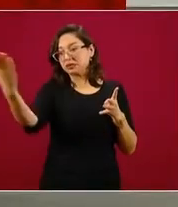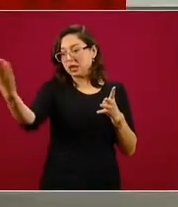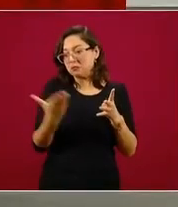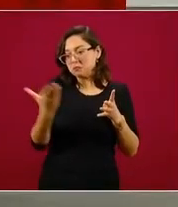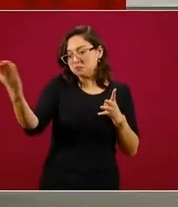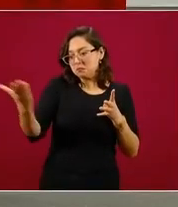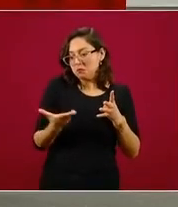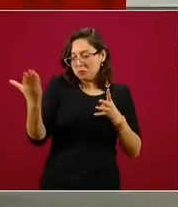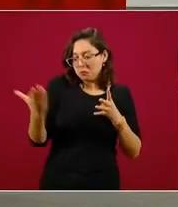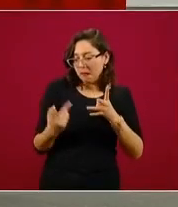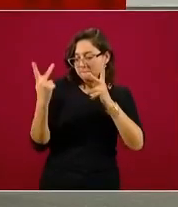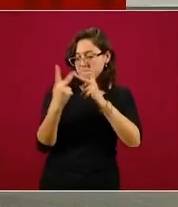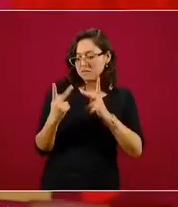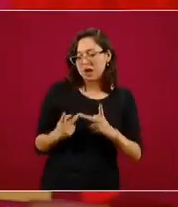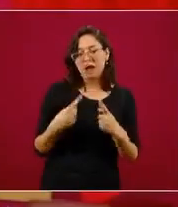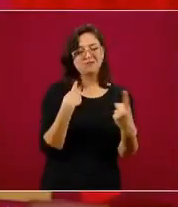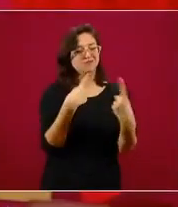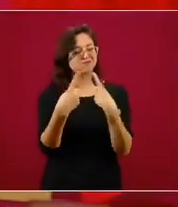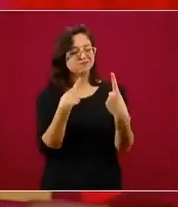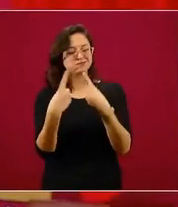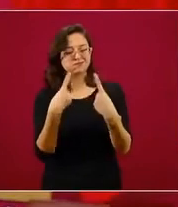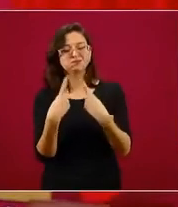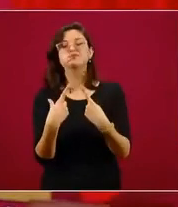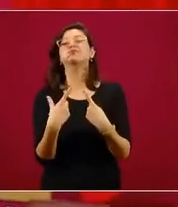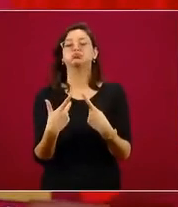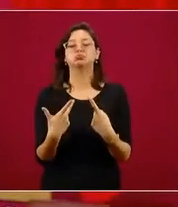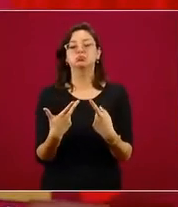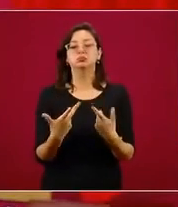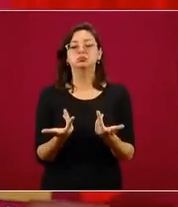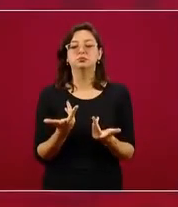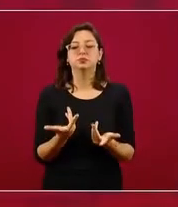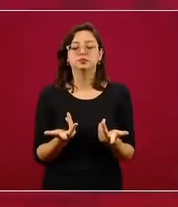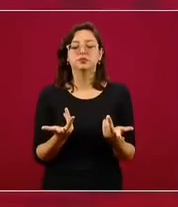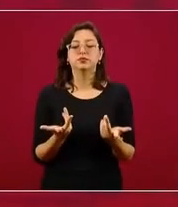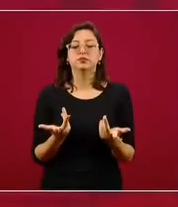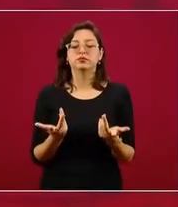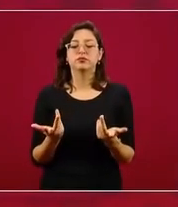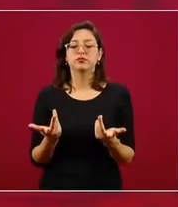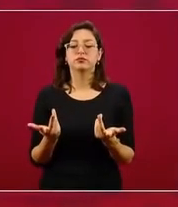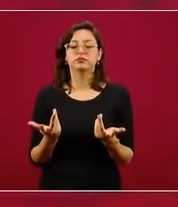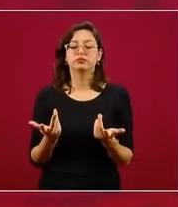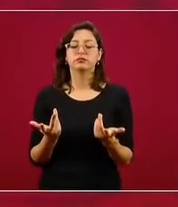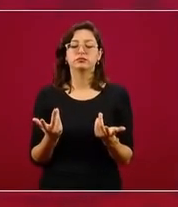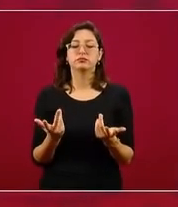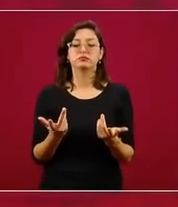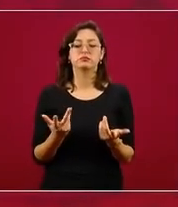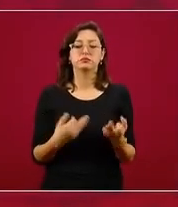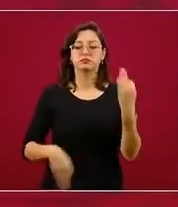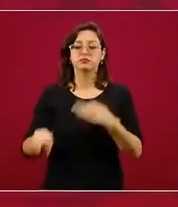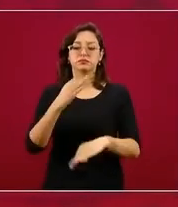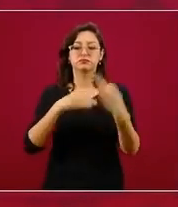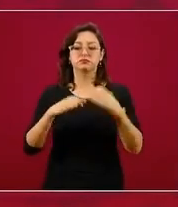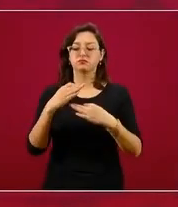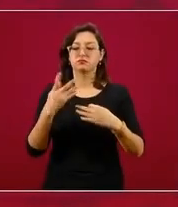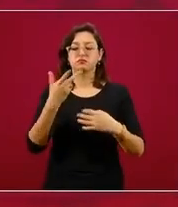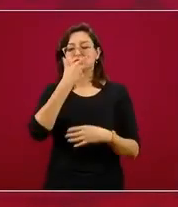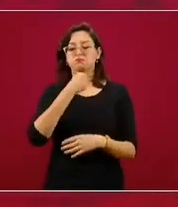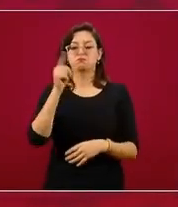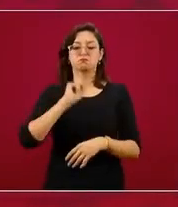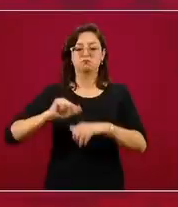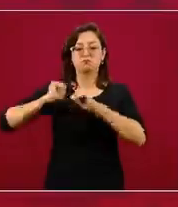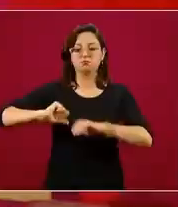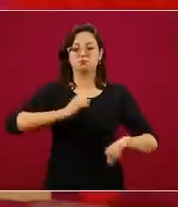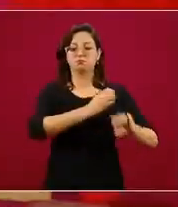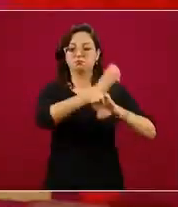fluido, muy, muy fluido y muy productivo, por cierto, con todos los mandatarios y mandatarias